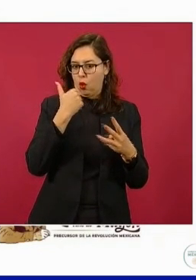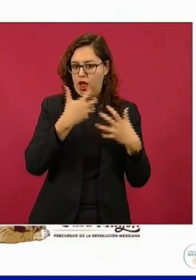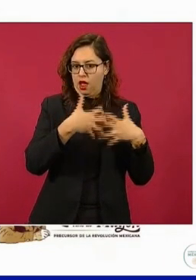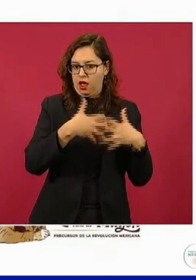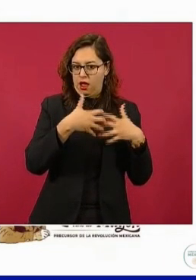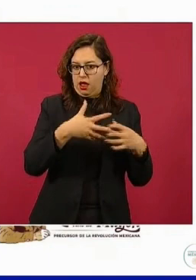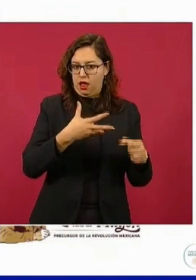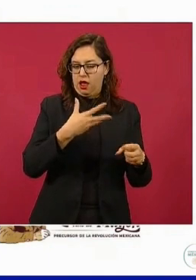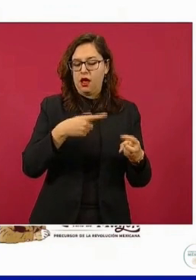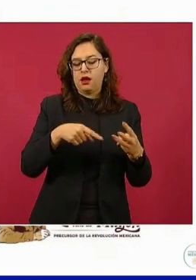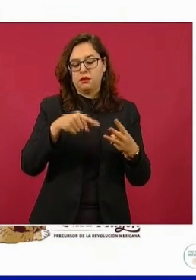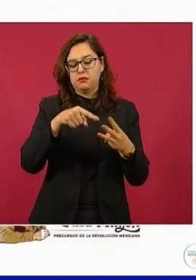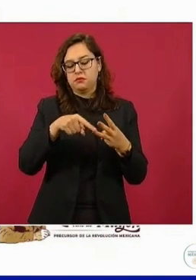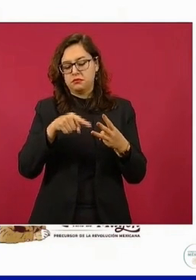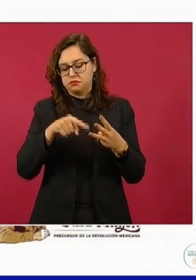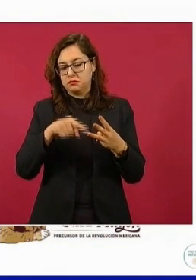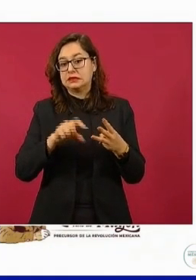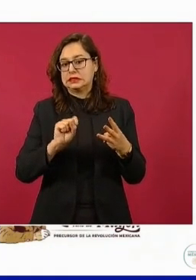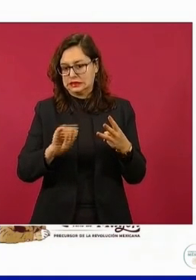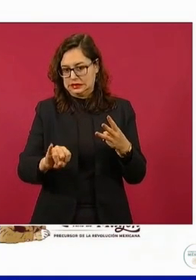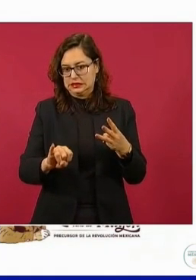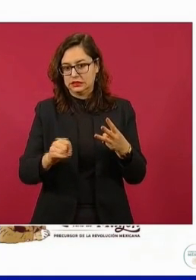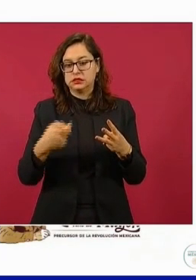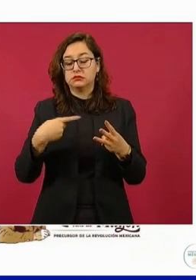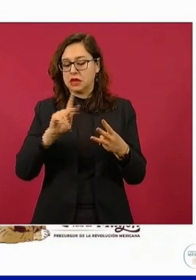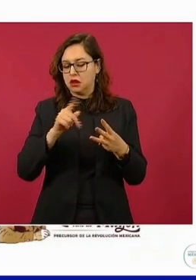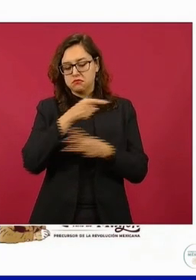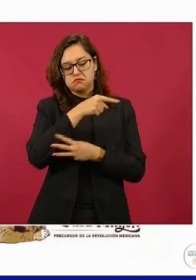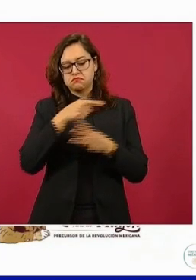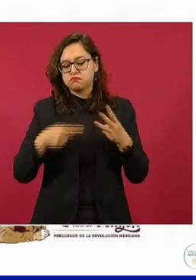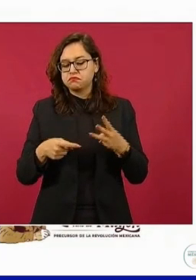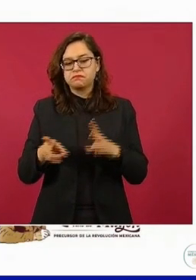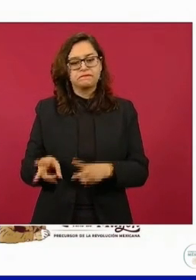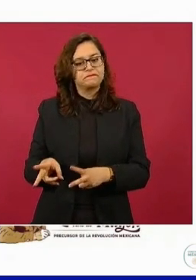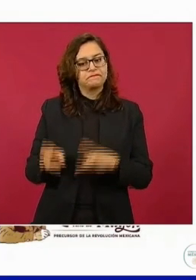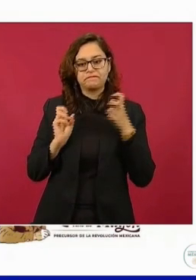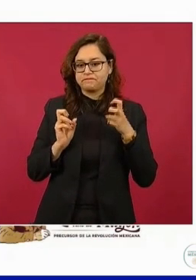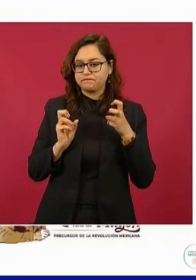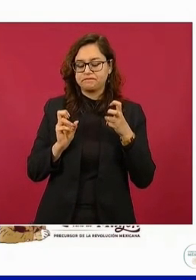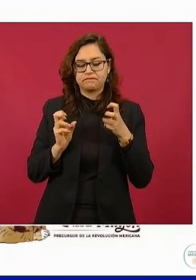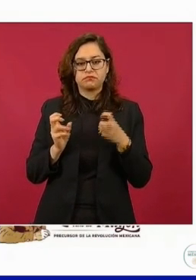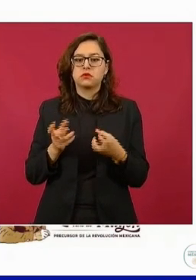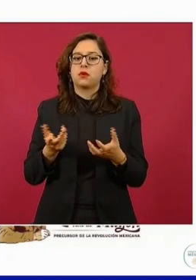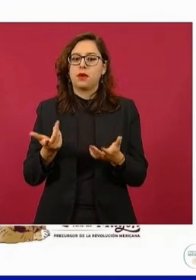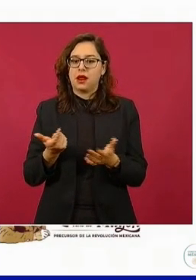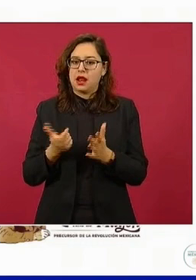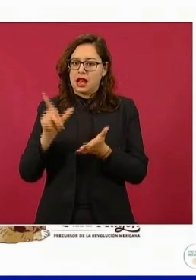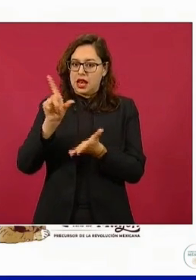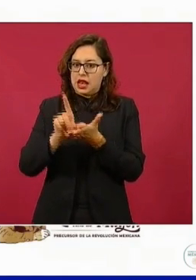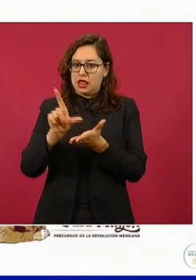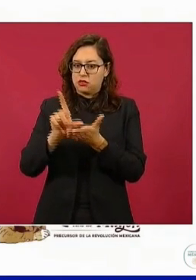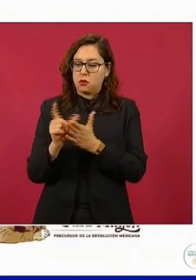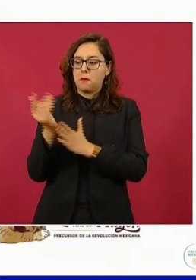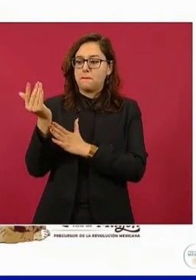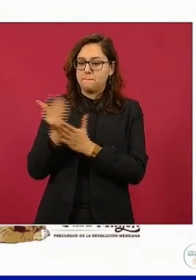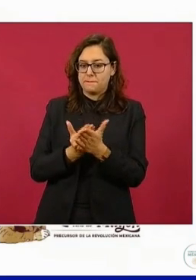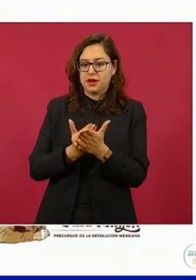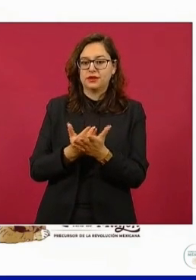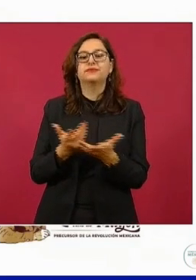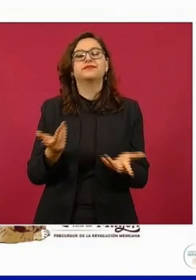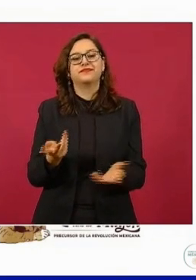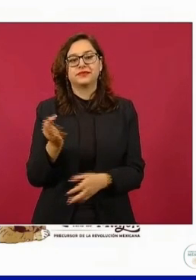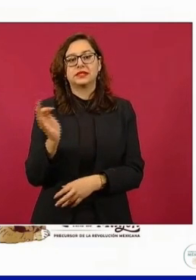las tres dando litros de menos, muy probablemente la situación de estas otras tres gasolineras que no se dejaron